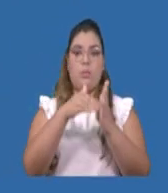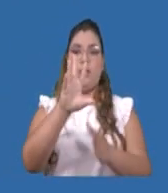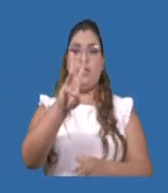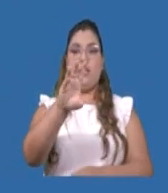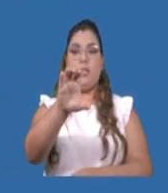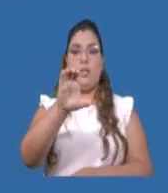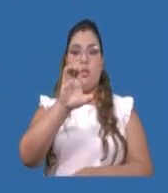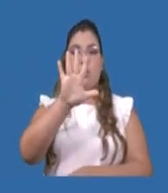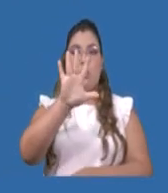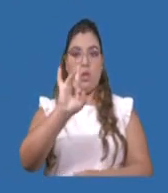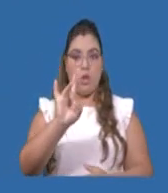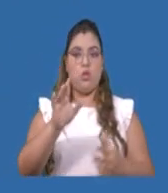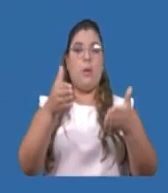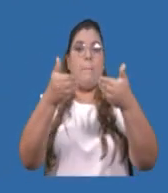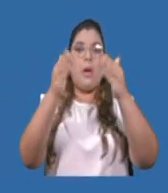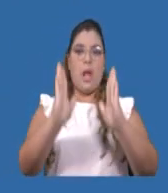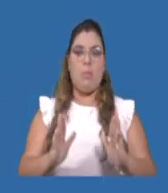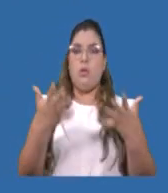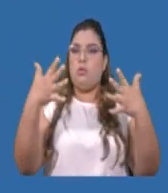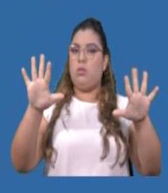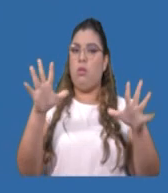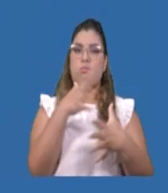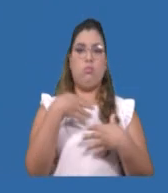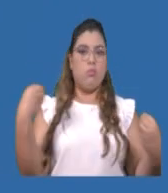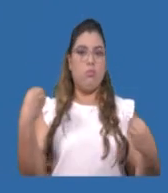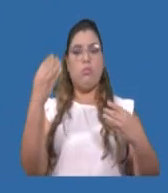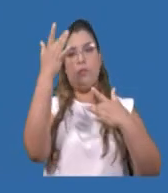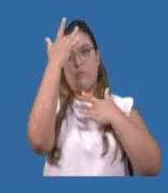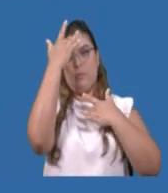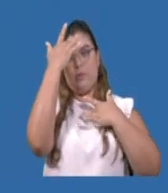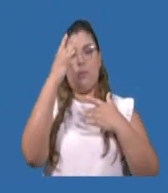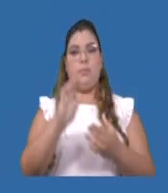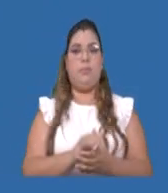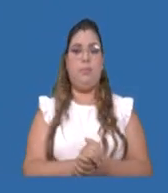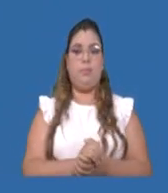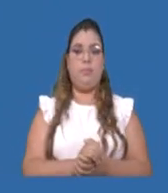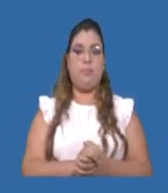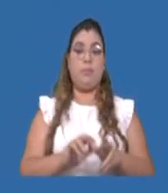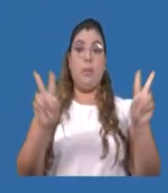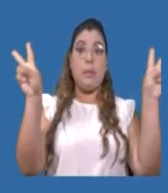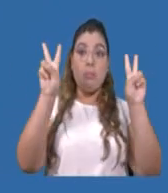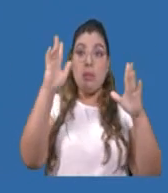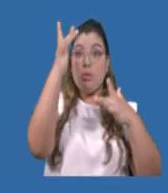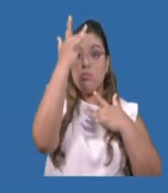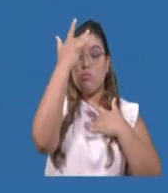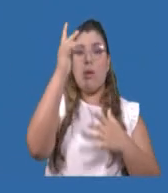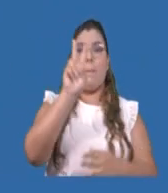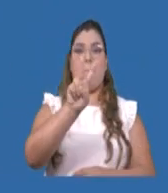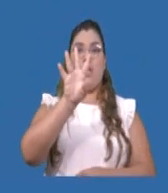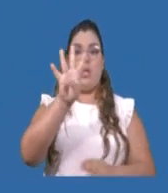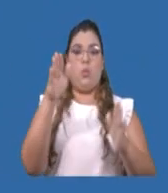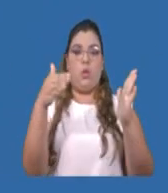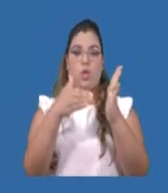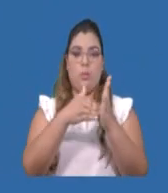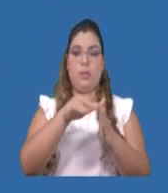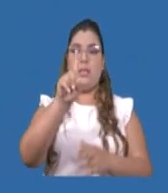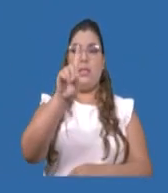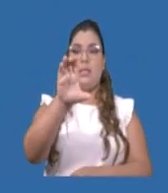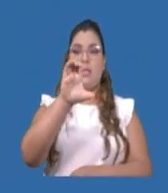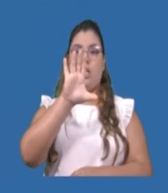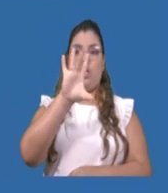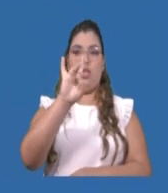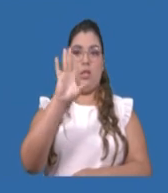panameños recuperados de la enfermedad y activos en este momento 24.186 personas.